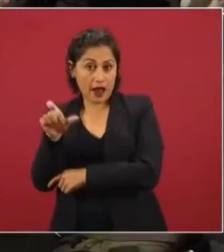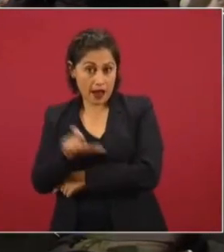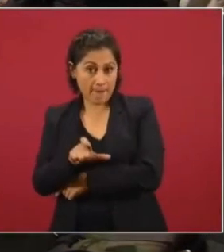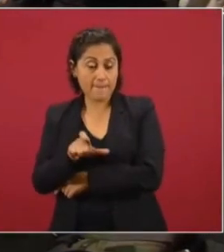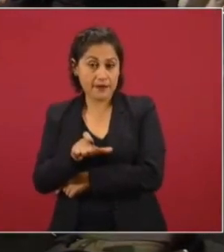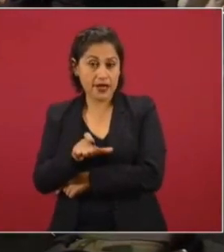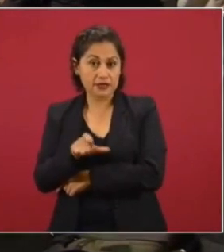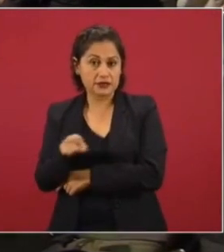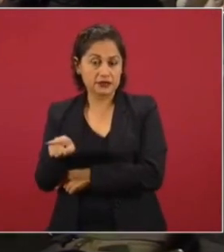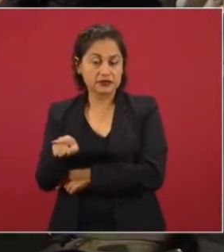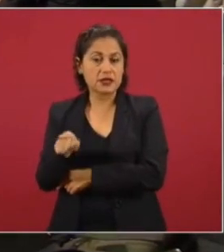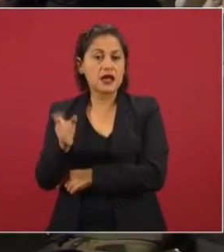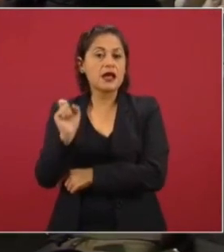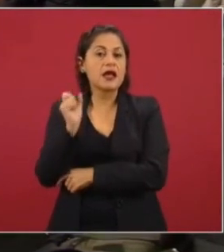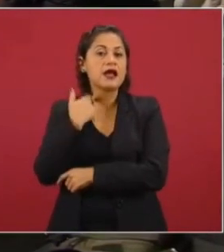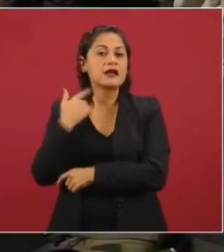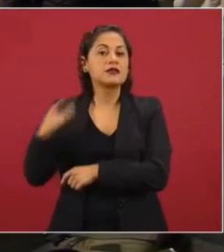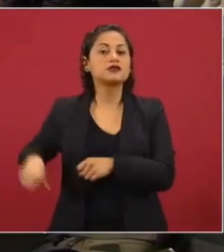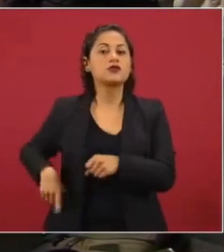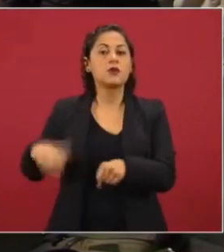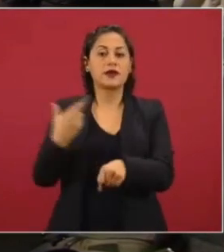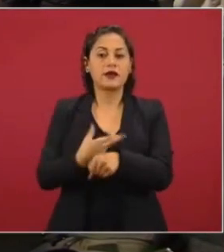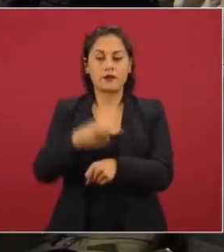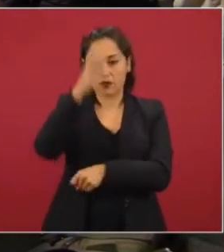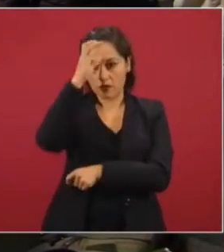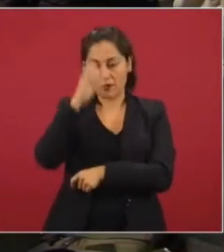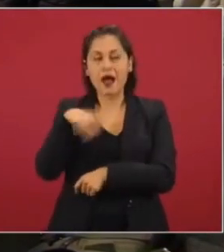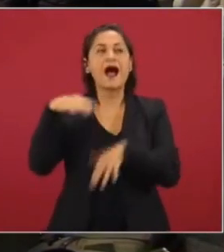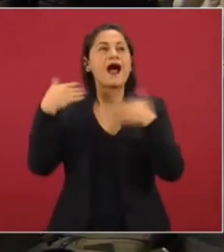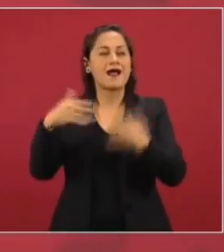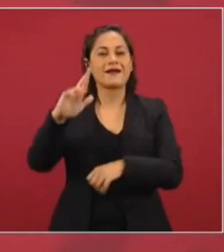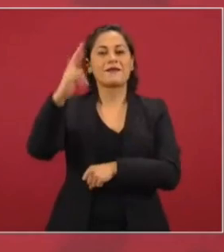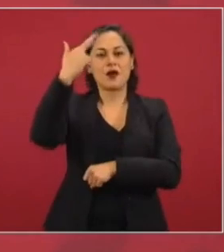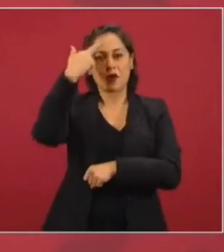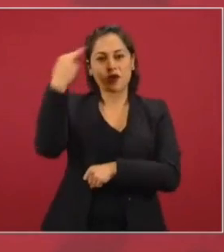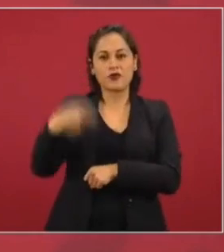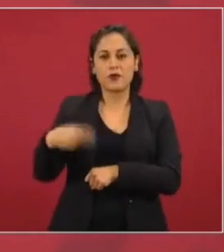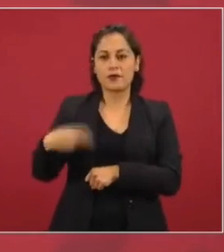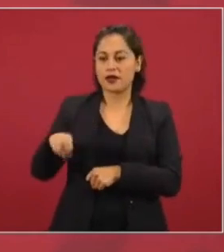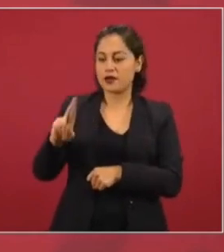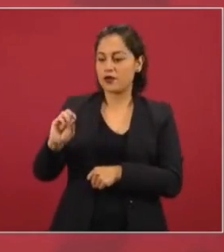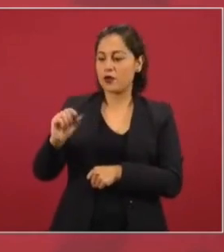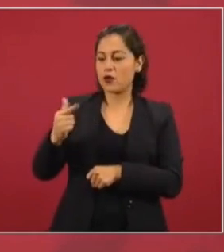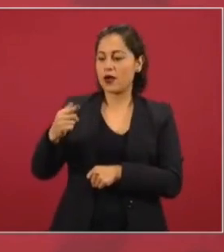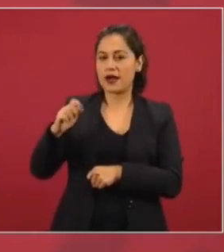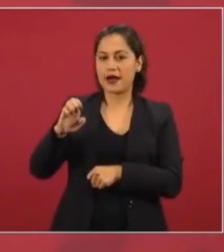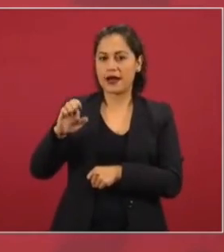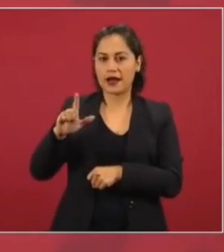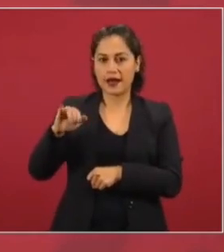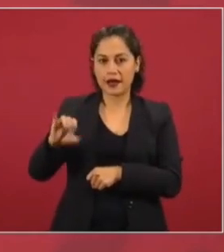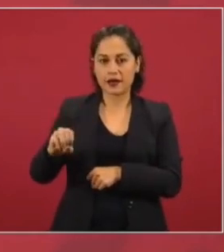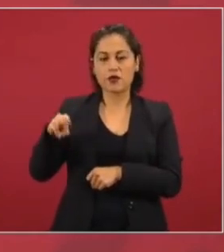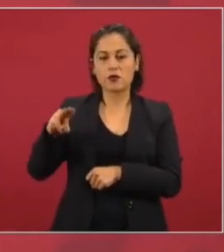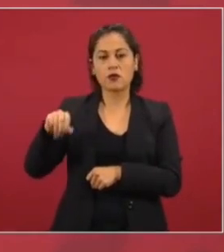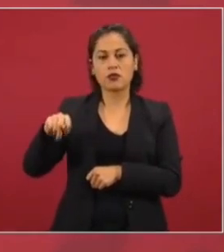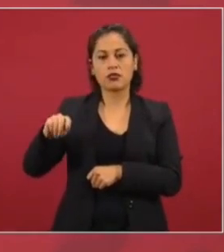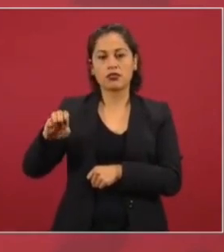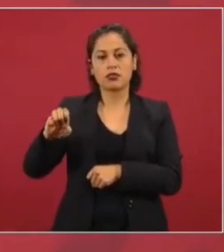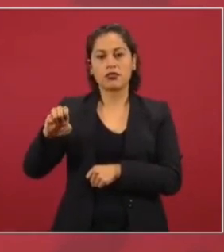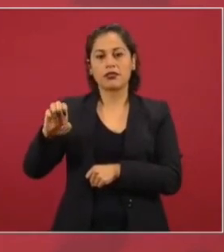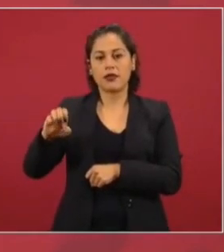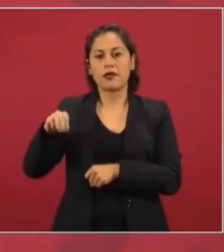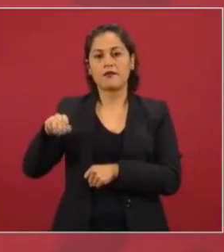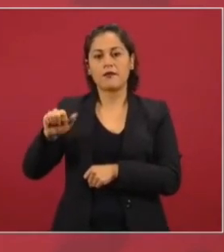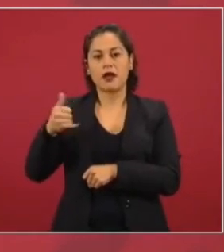gobernador de Coahuila, Rogelio Montemayor. Y luego Rogelio Montemayor